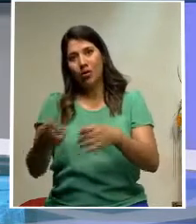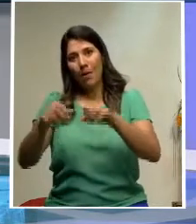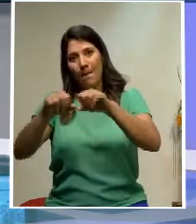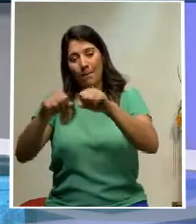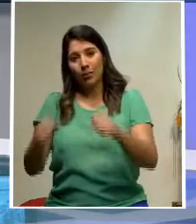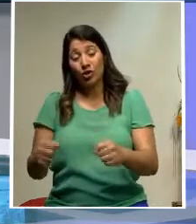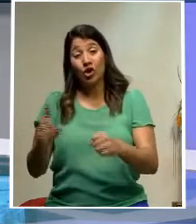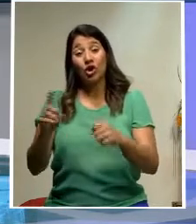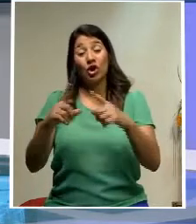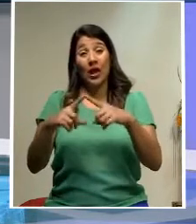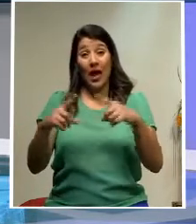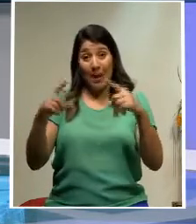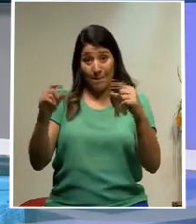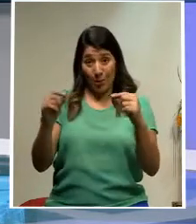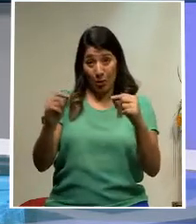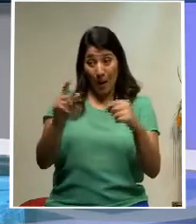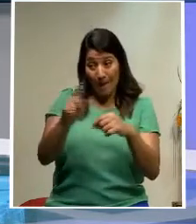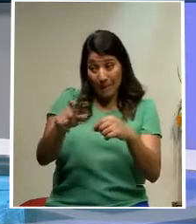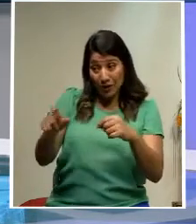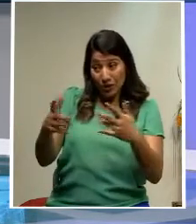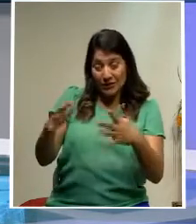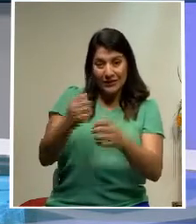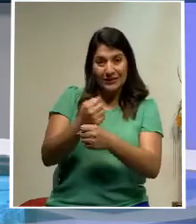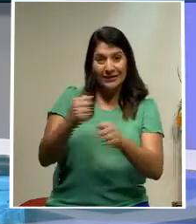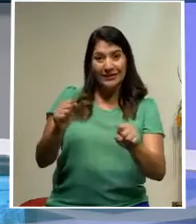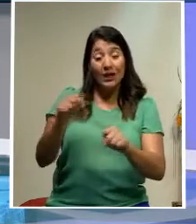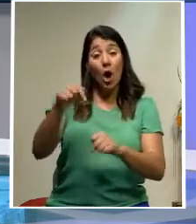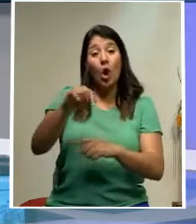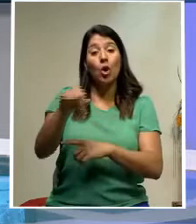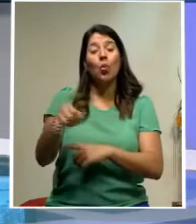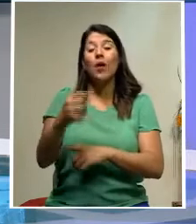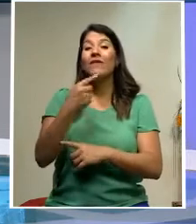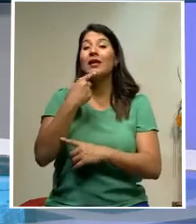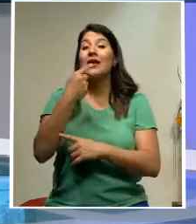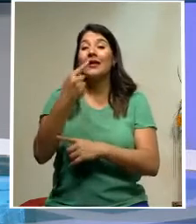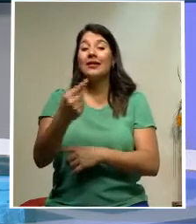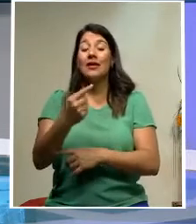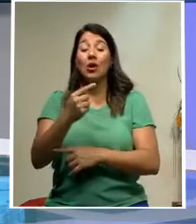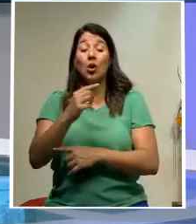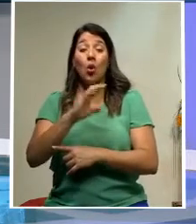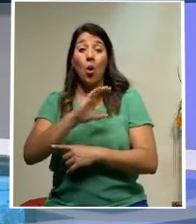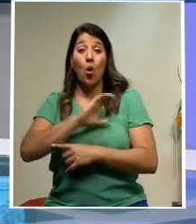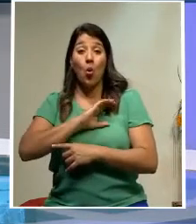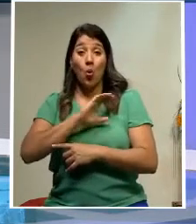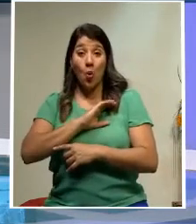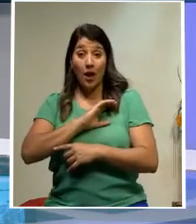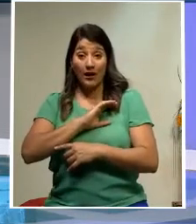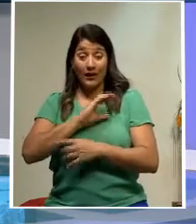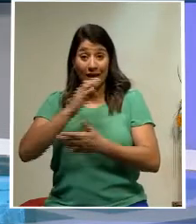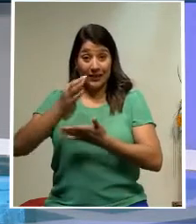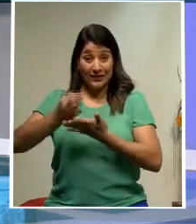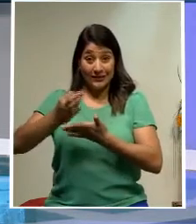tripulación fue rescatada, así lo reveló este jueves la Guardia Costera Japonesa.